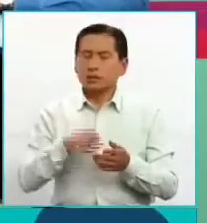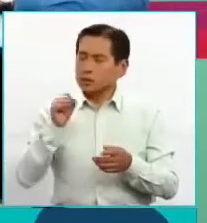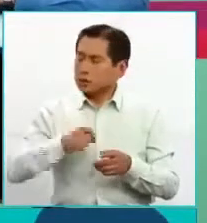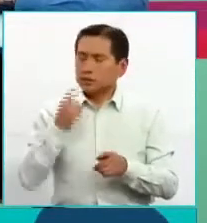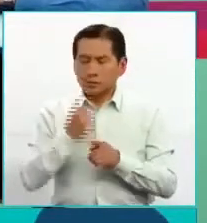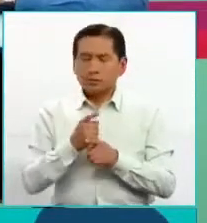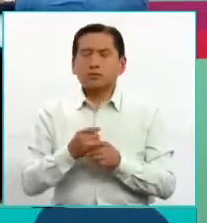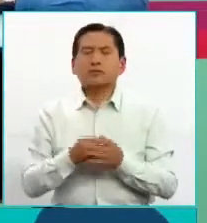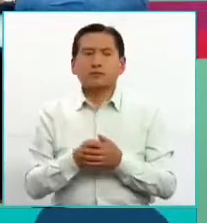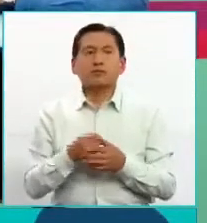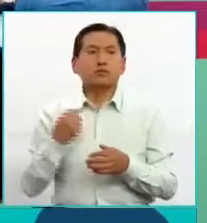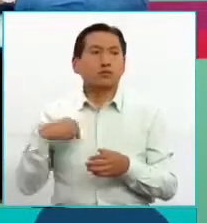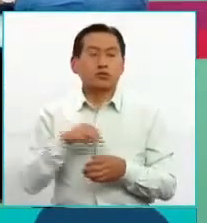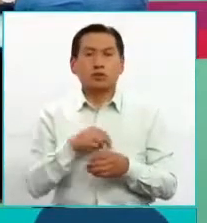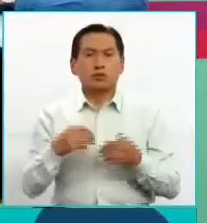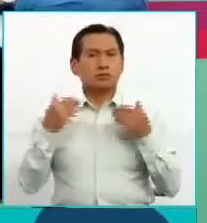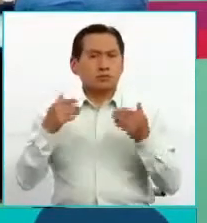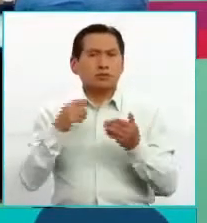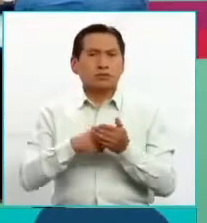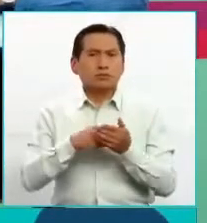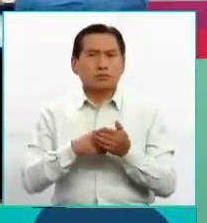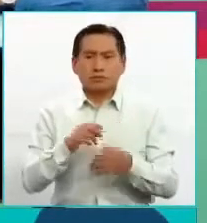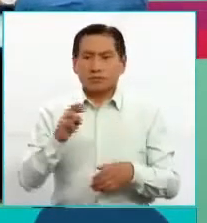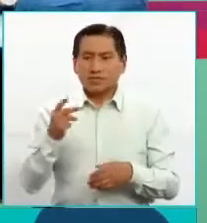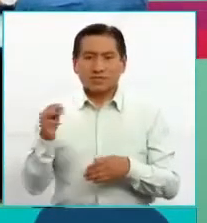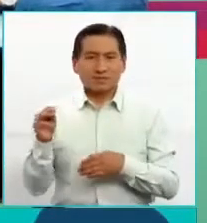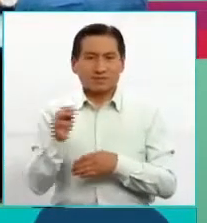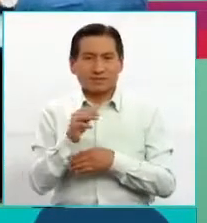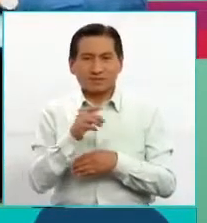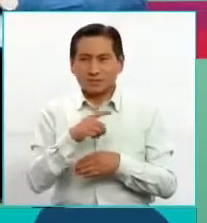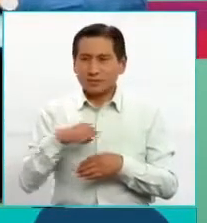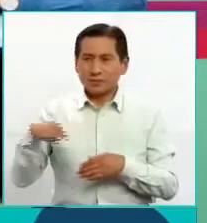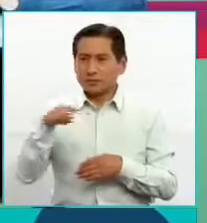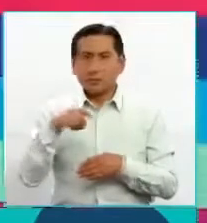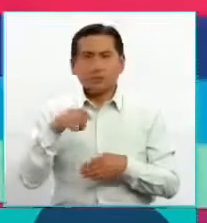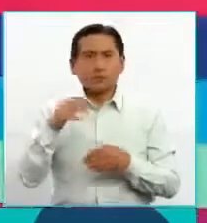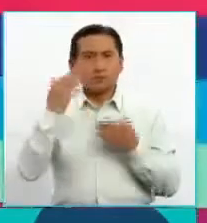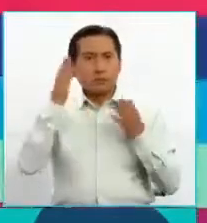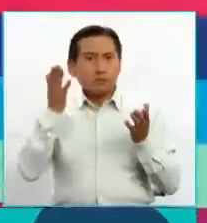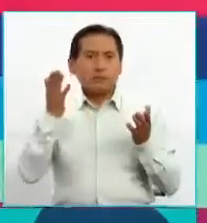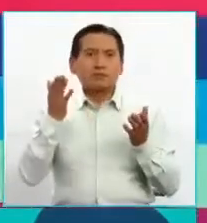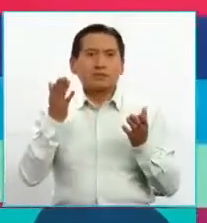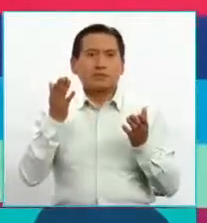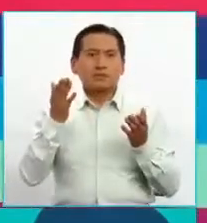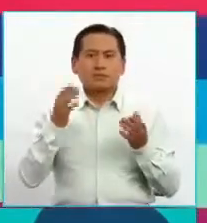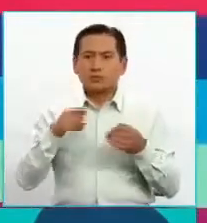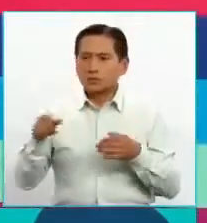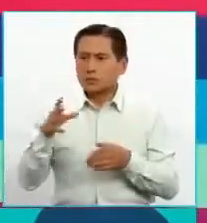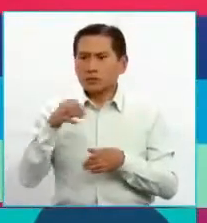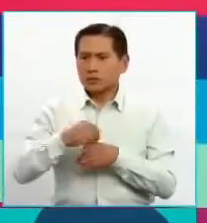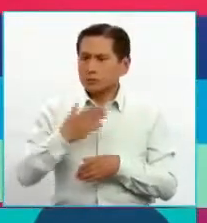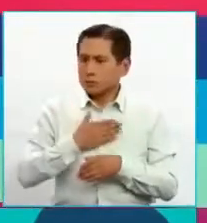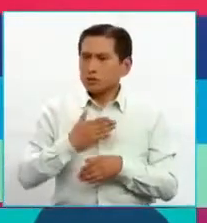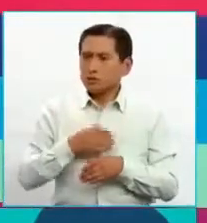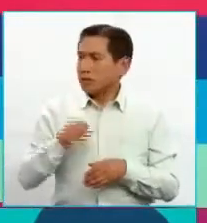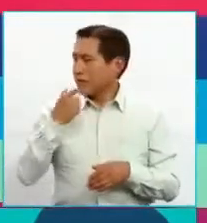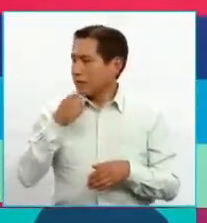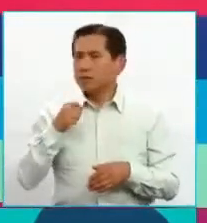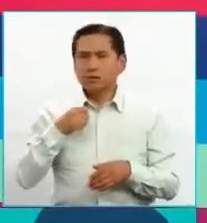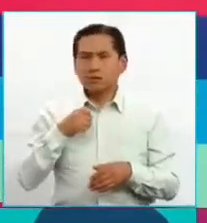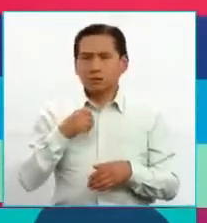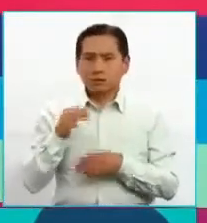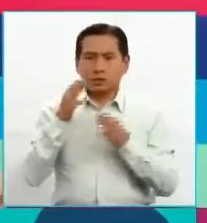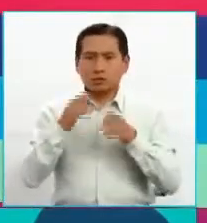supuesto que sí, los viceministerios no se salvan, son parte de mí. Claro. Yo soy la